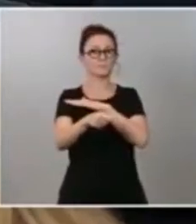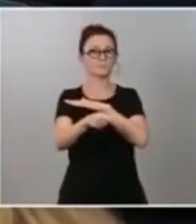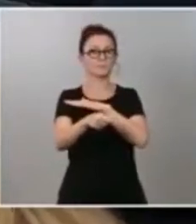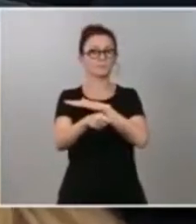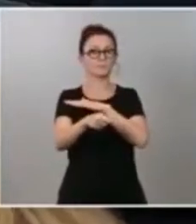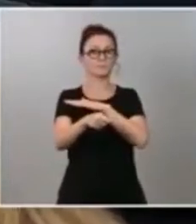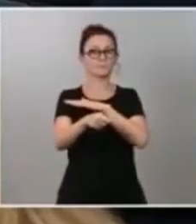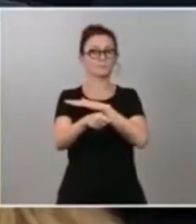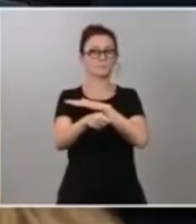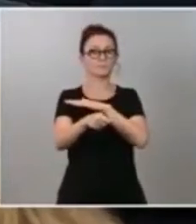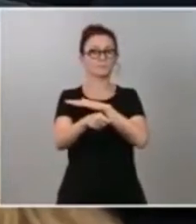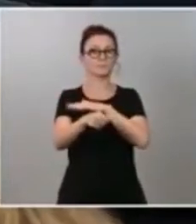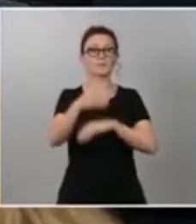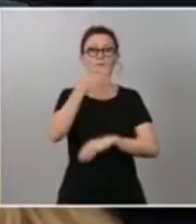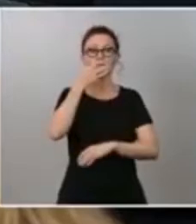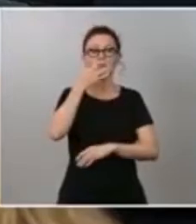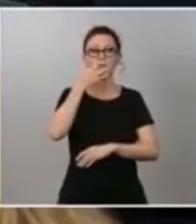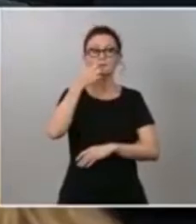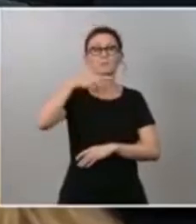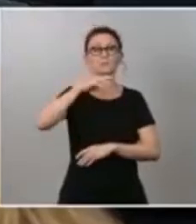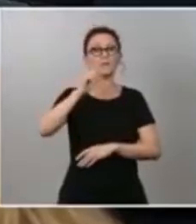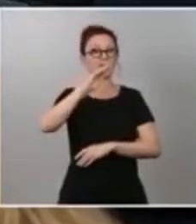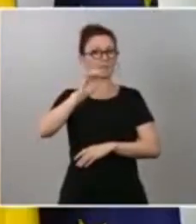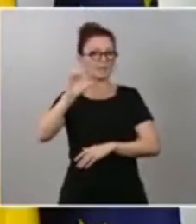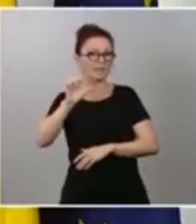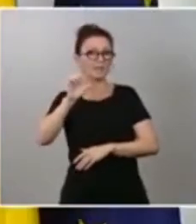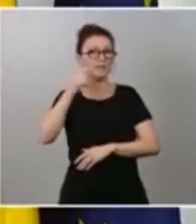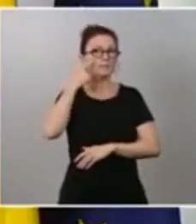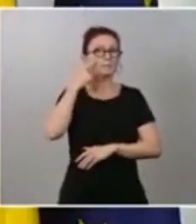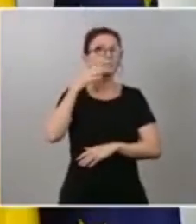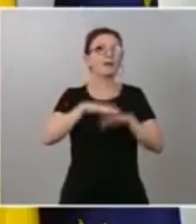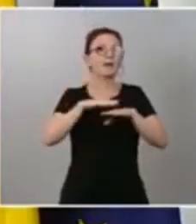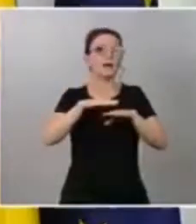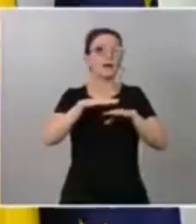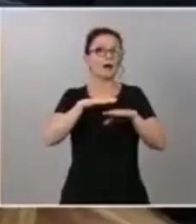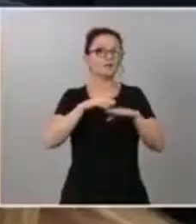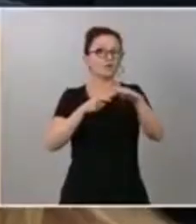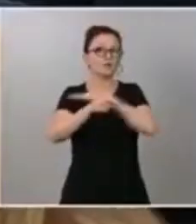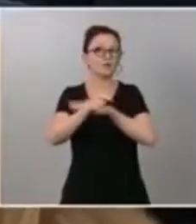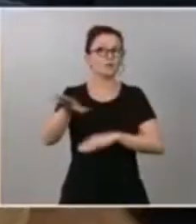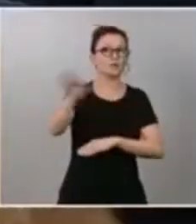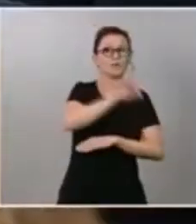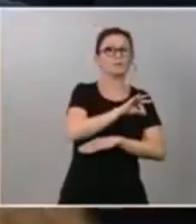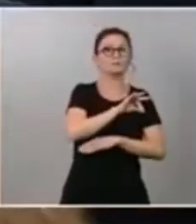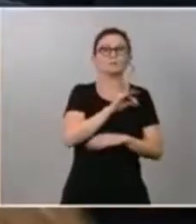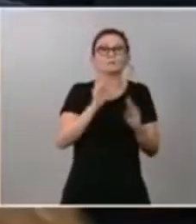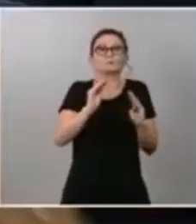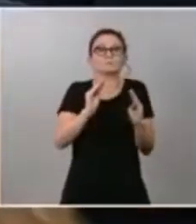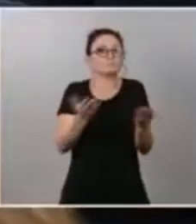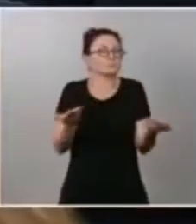decida solicitarlo muchas gracias muchas gracias sí perdón perdón